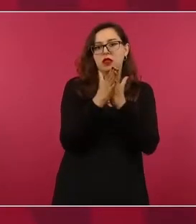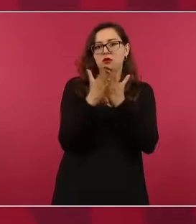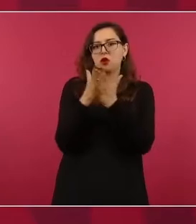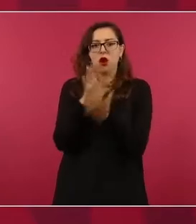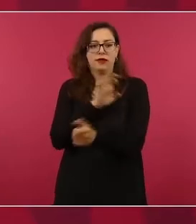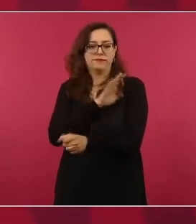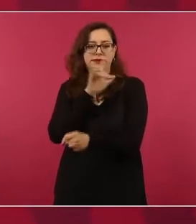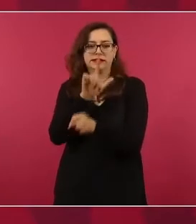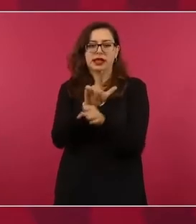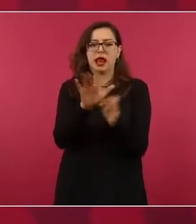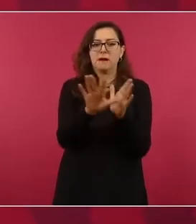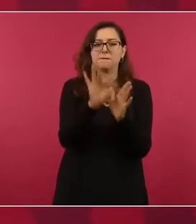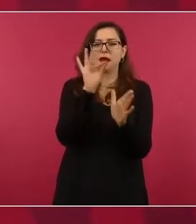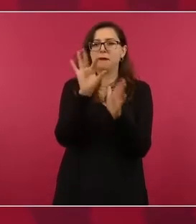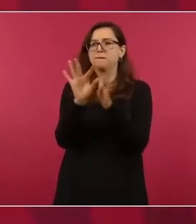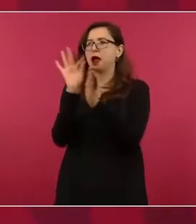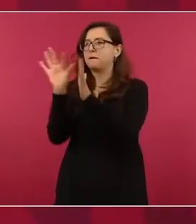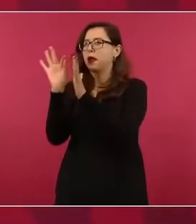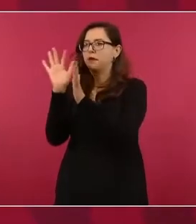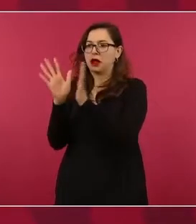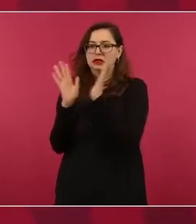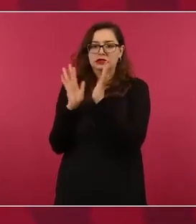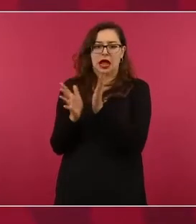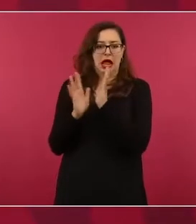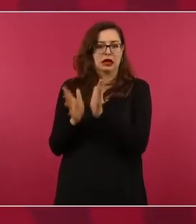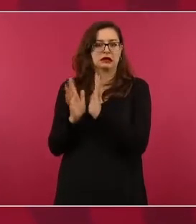para que no tenga yo que estar saliendo.